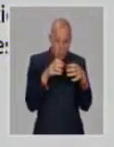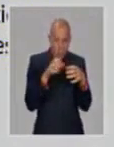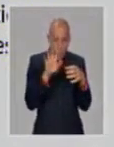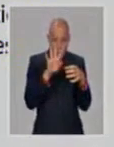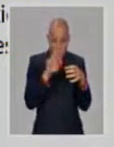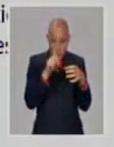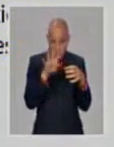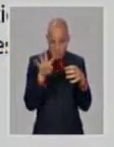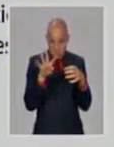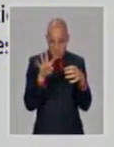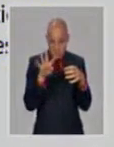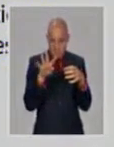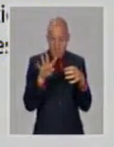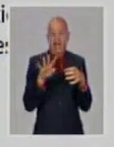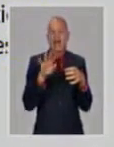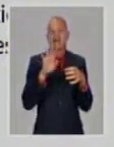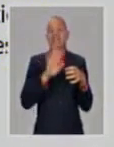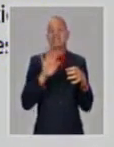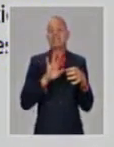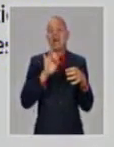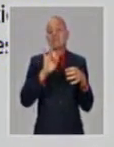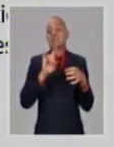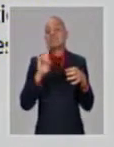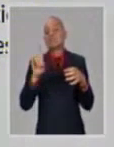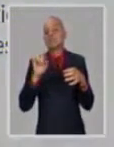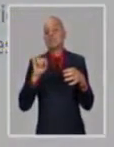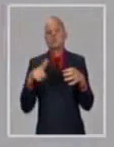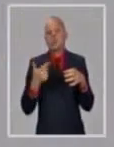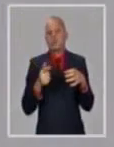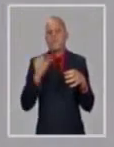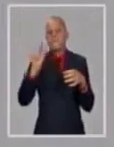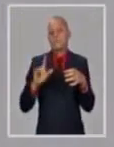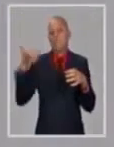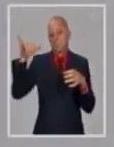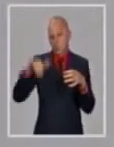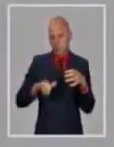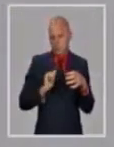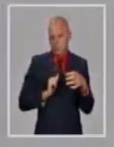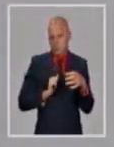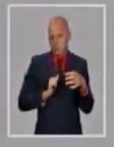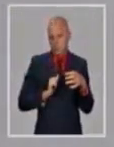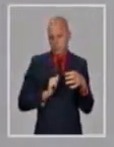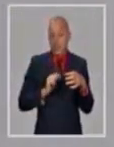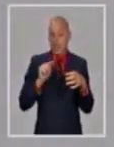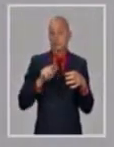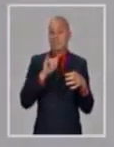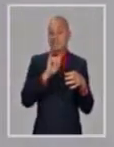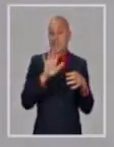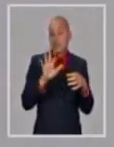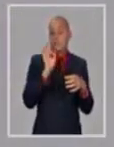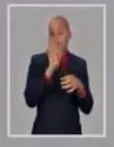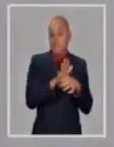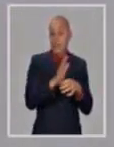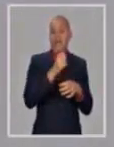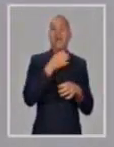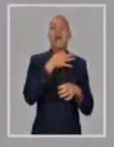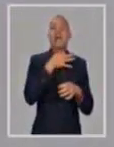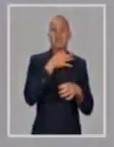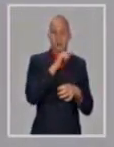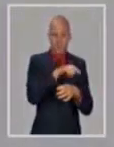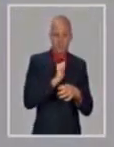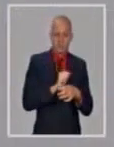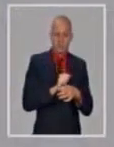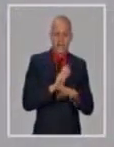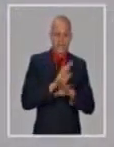un número de ellos, 65, en la primera quincena de enero, en estas muestras de viajeros se detectaron